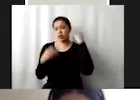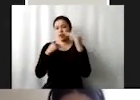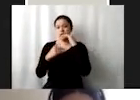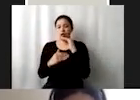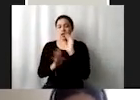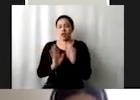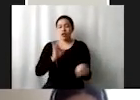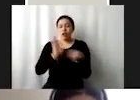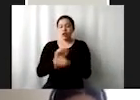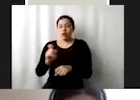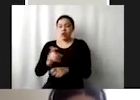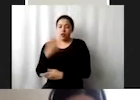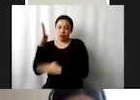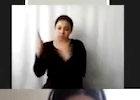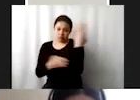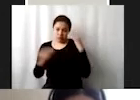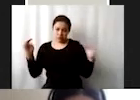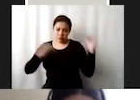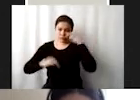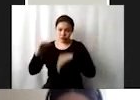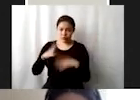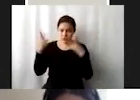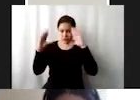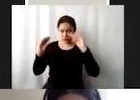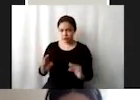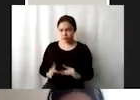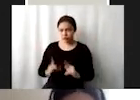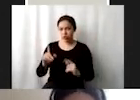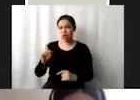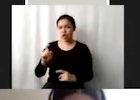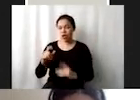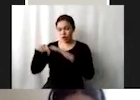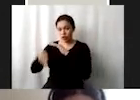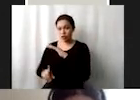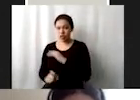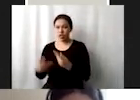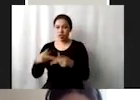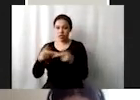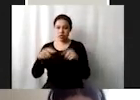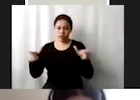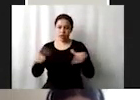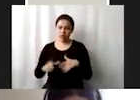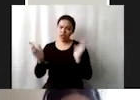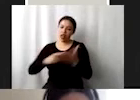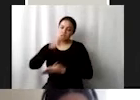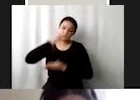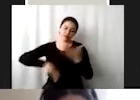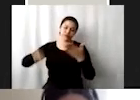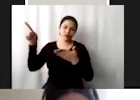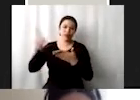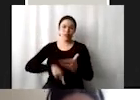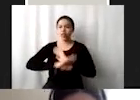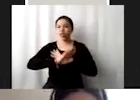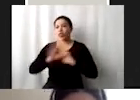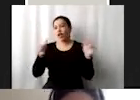al agua bosques montañas humedales ríos acuíforos y lagos en esto también desgraciadamente estamos reprobados rebasando o a